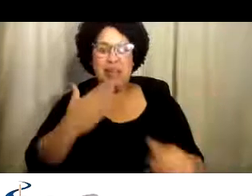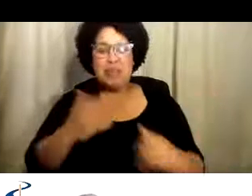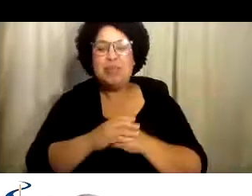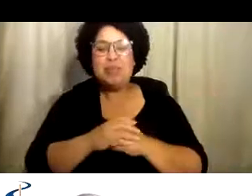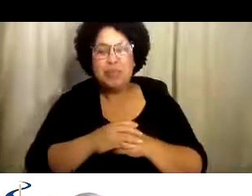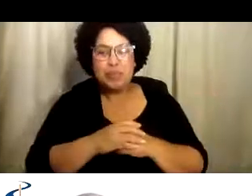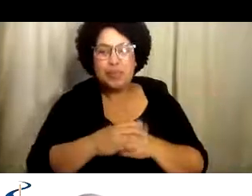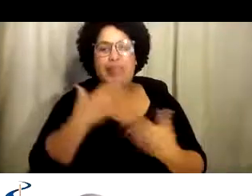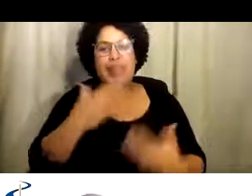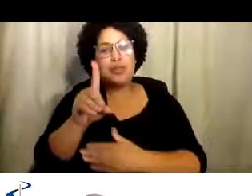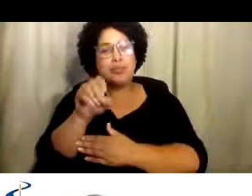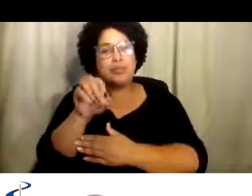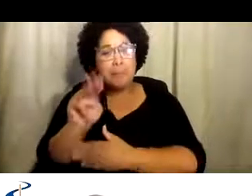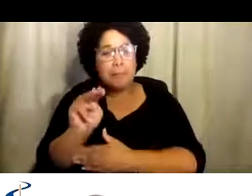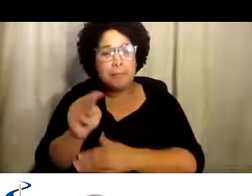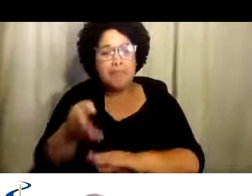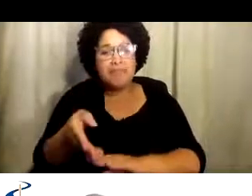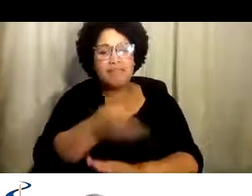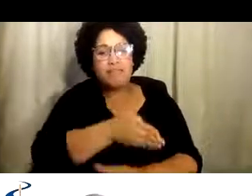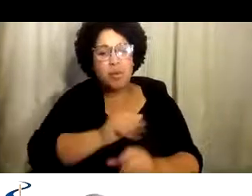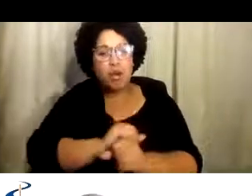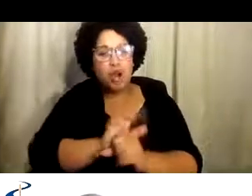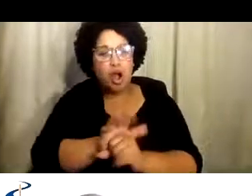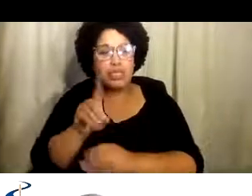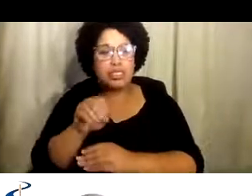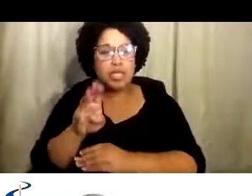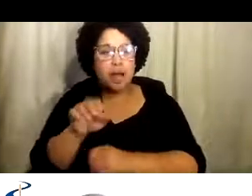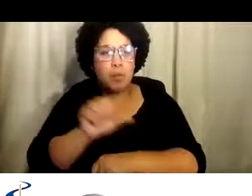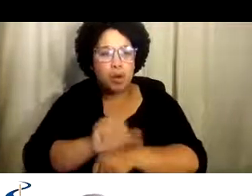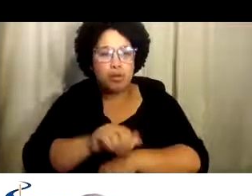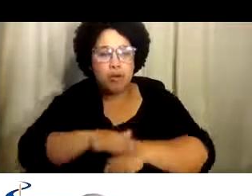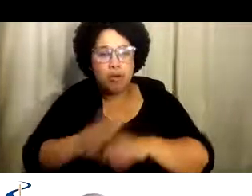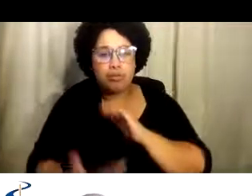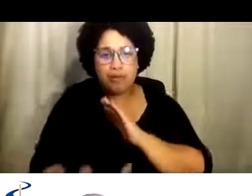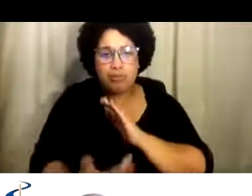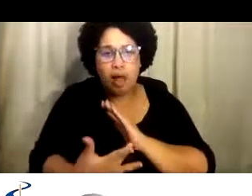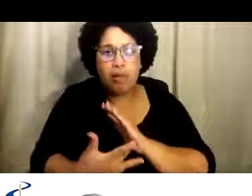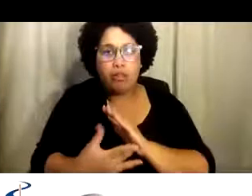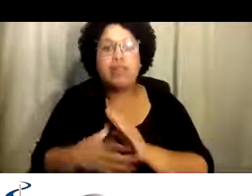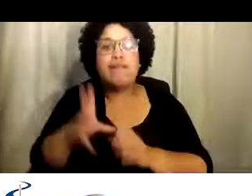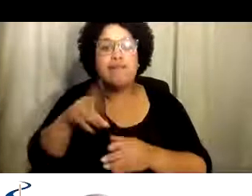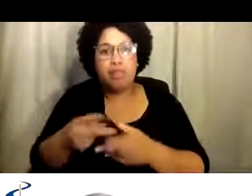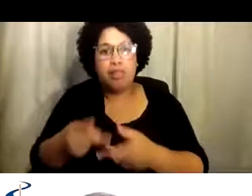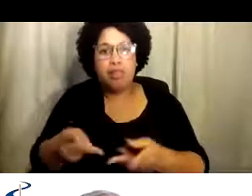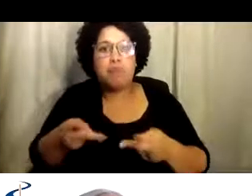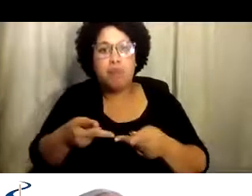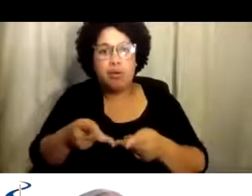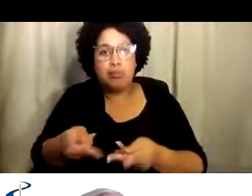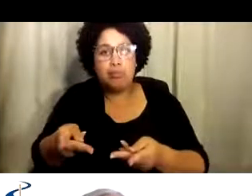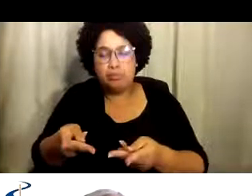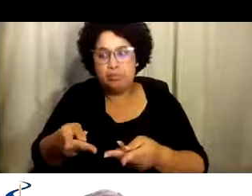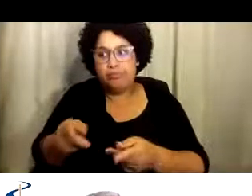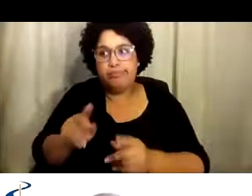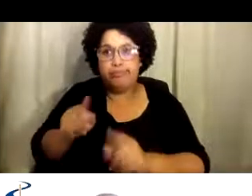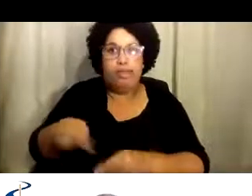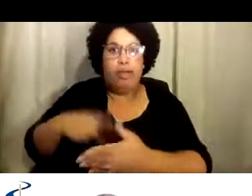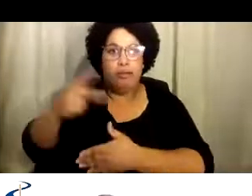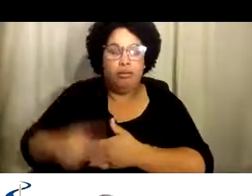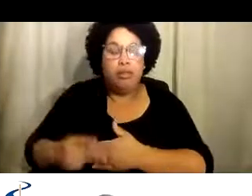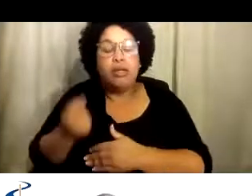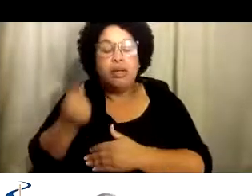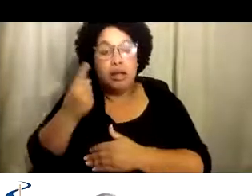Adiós. Gracias, Don. Y antes del COVID, Don está trabajando en la